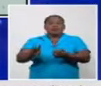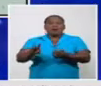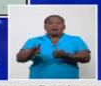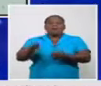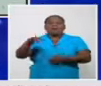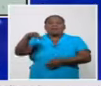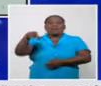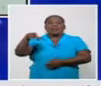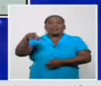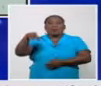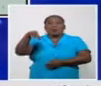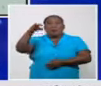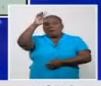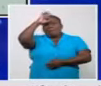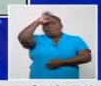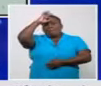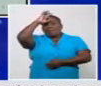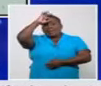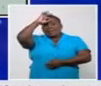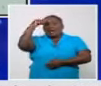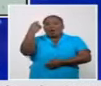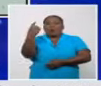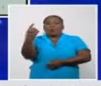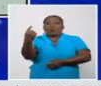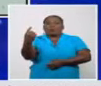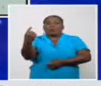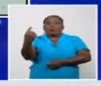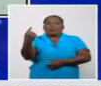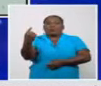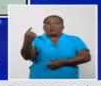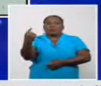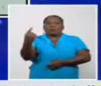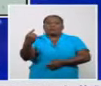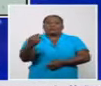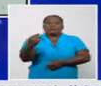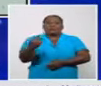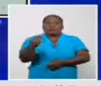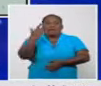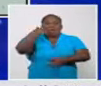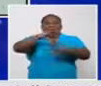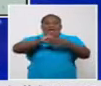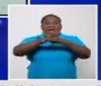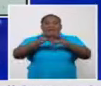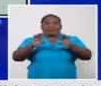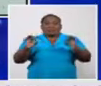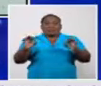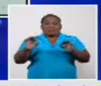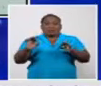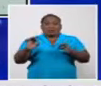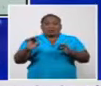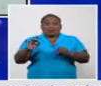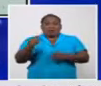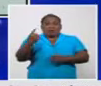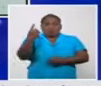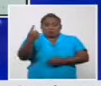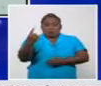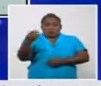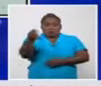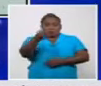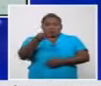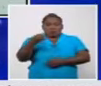Mataambre, un caso diagnosticado ayer. De Artemisa, un caso del municipio